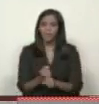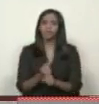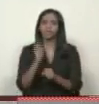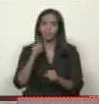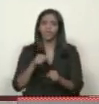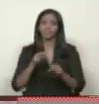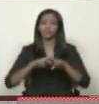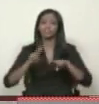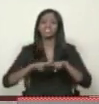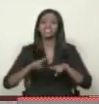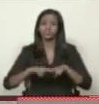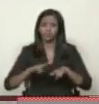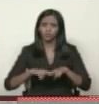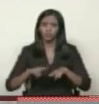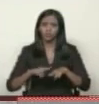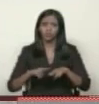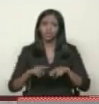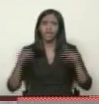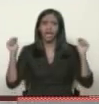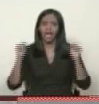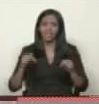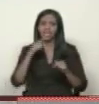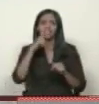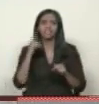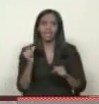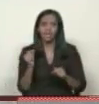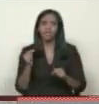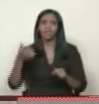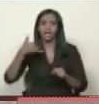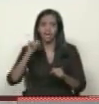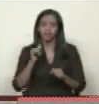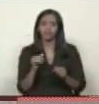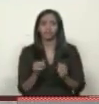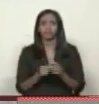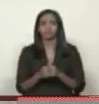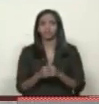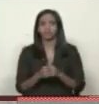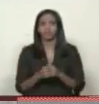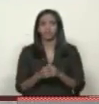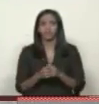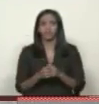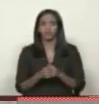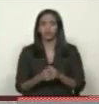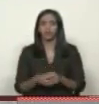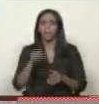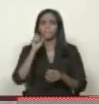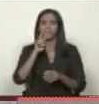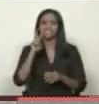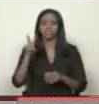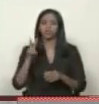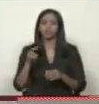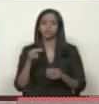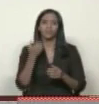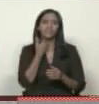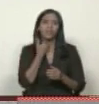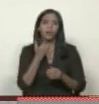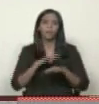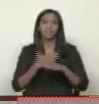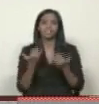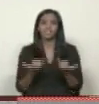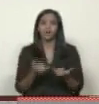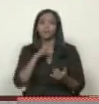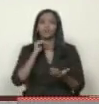niños. Aquí en Italia habíamos o quedamos unos 22 pacientes porque ya fallecieron 13